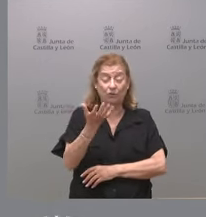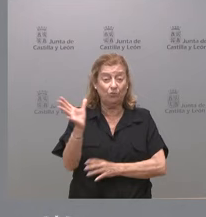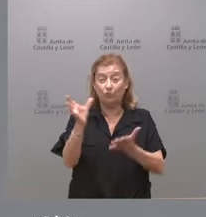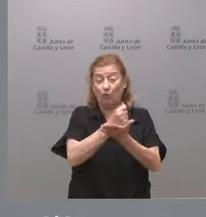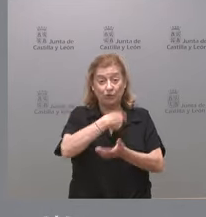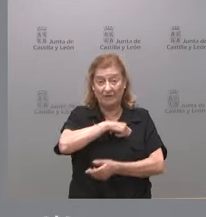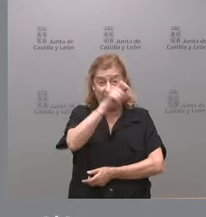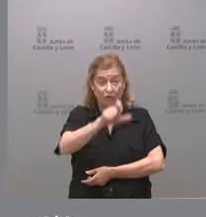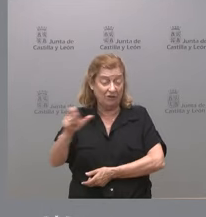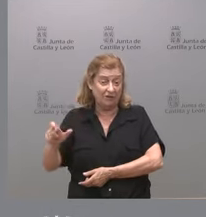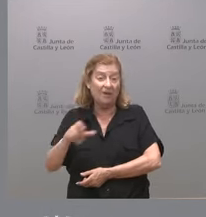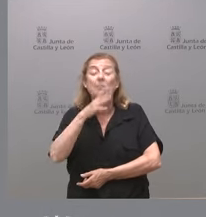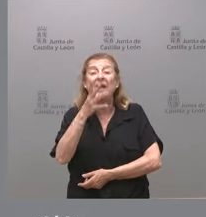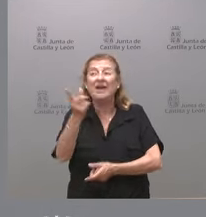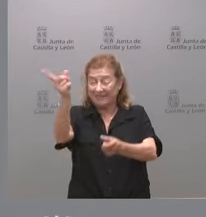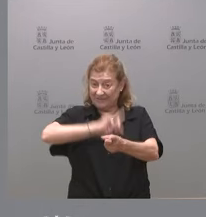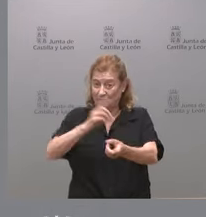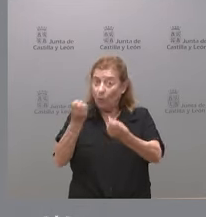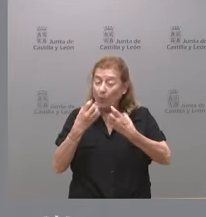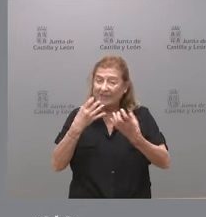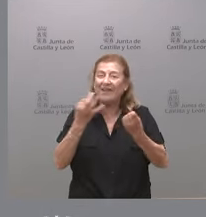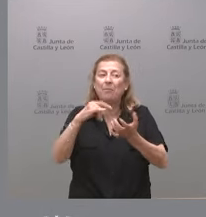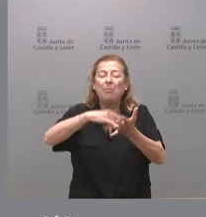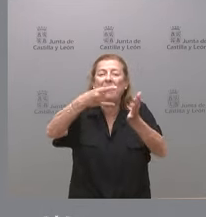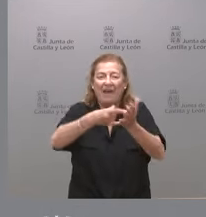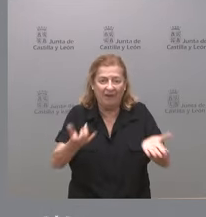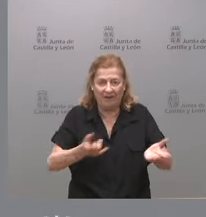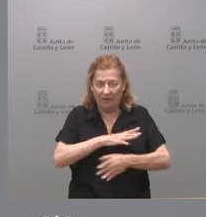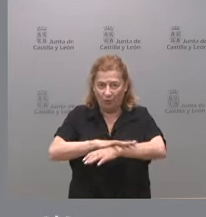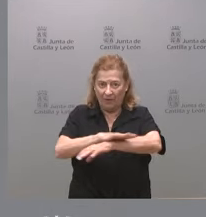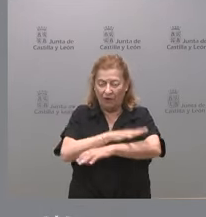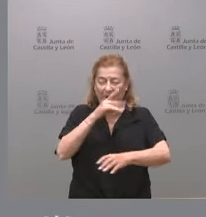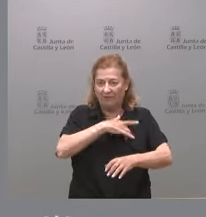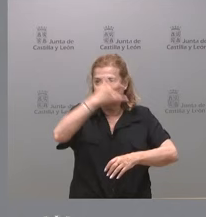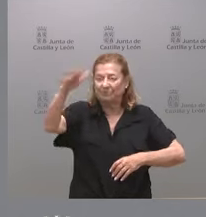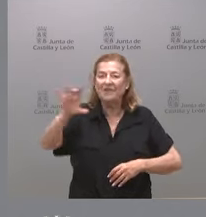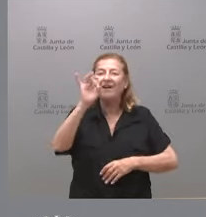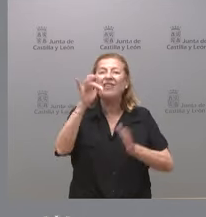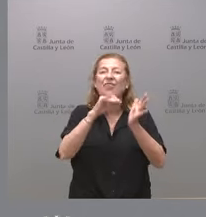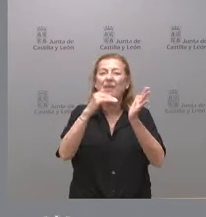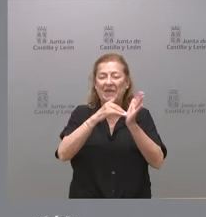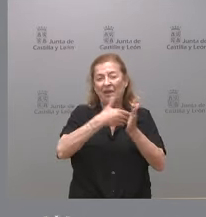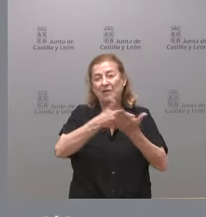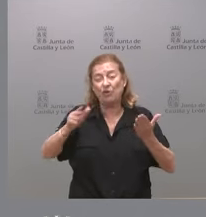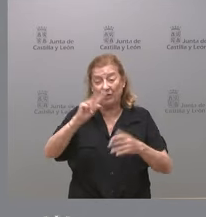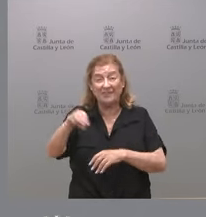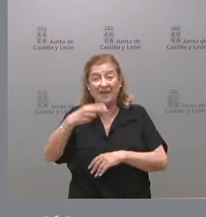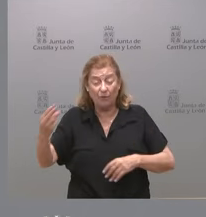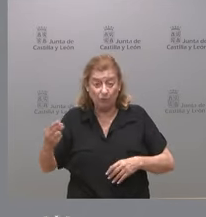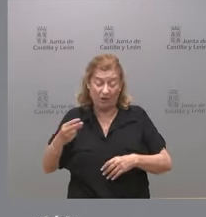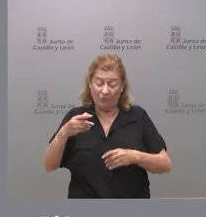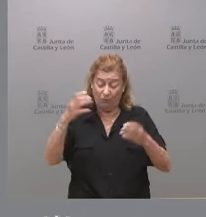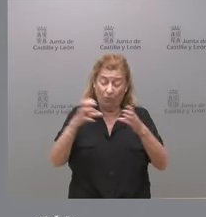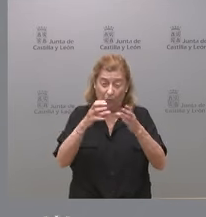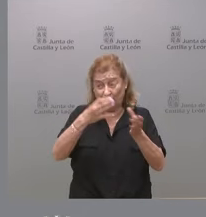para que se nos cuente cuáles son los planes del gobierno en relación con la condonación de deuda de 15.000 millones de euros a los partidos separatistas